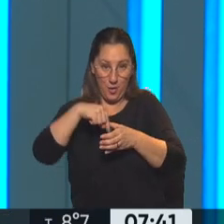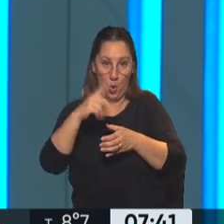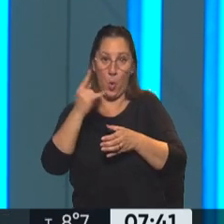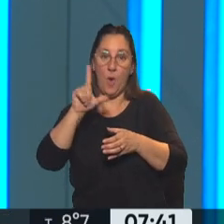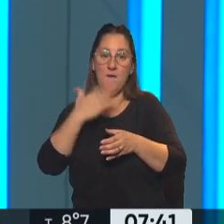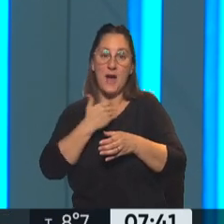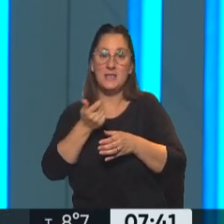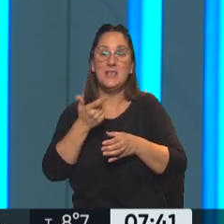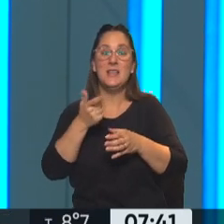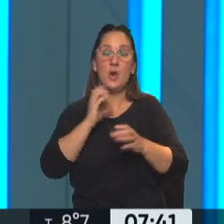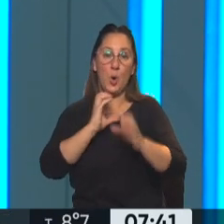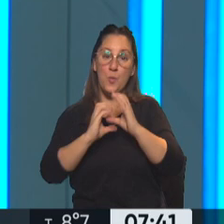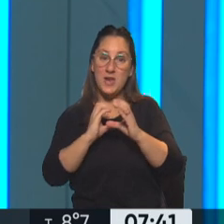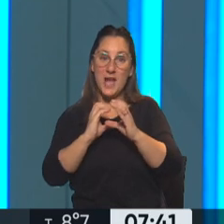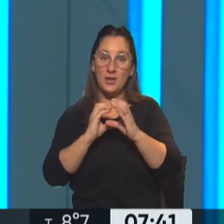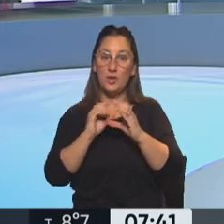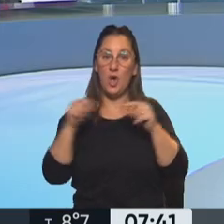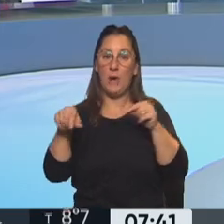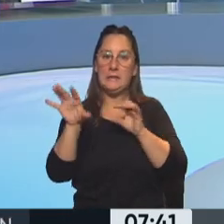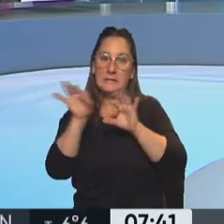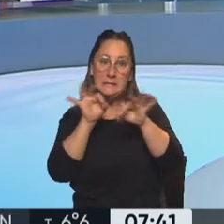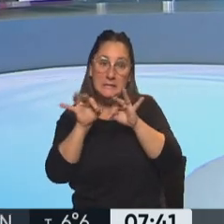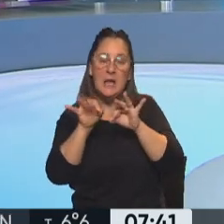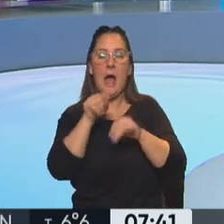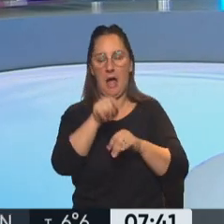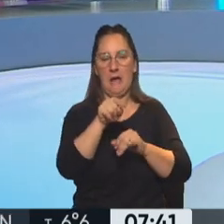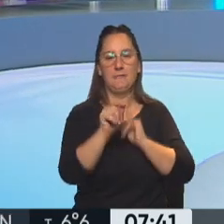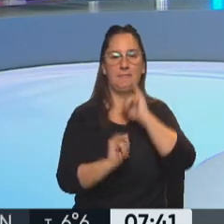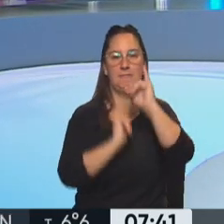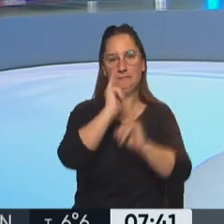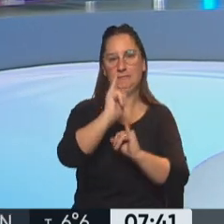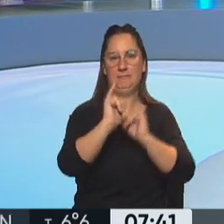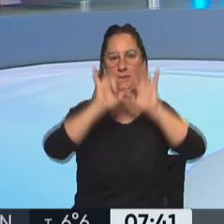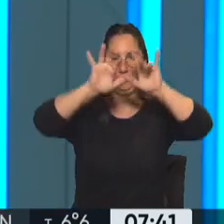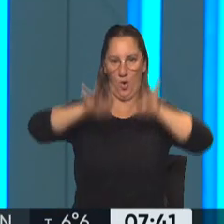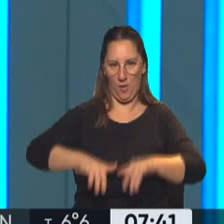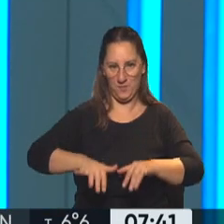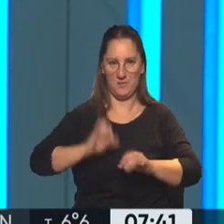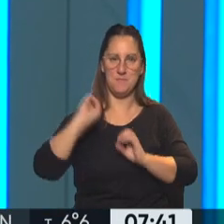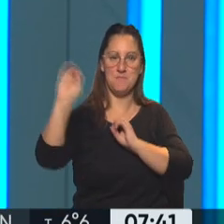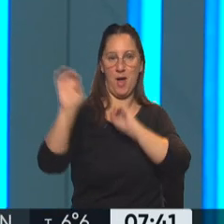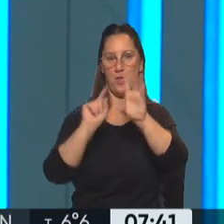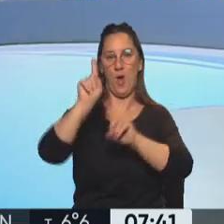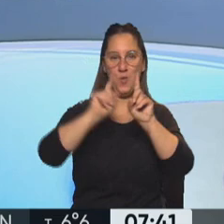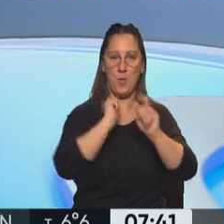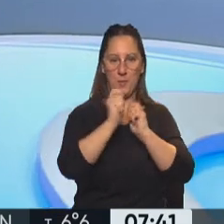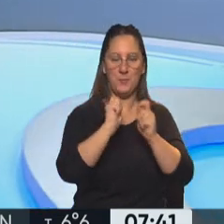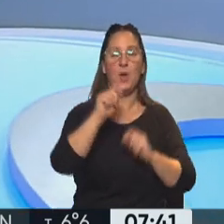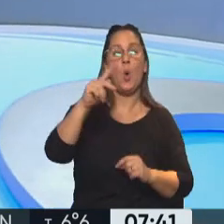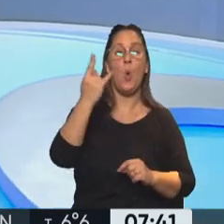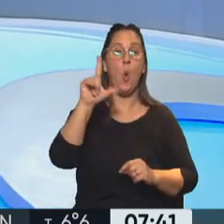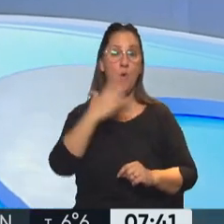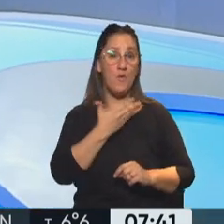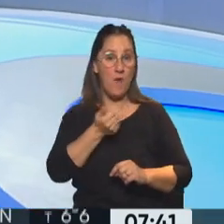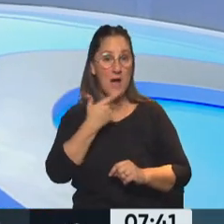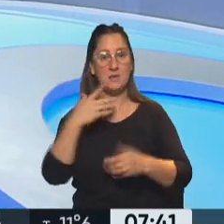agarró parte de lo que él charló con esos periodistas y lo reflejó en ese mensaje que le envió a algunos otros periodistas. A ver, Matías Culfas aparece